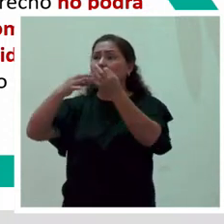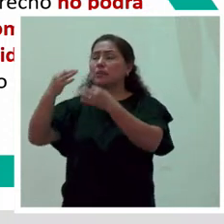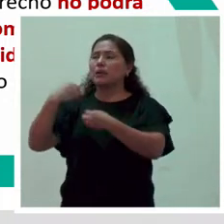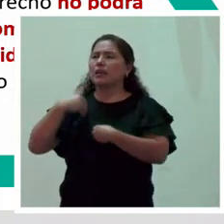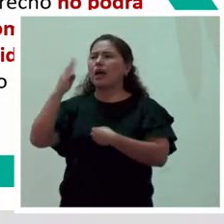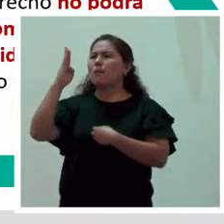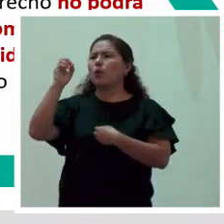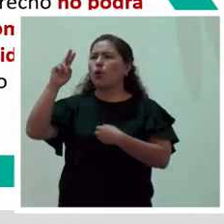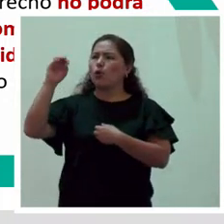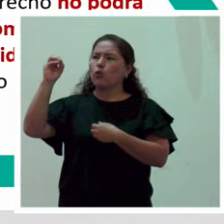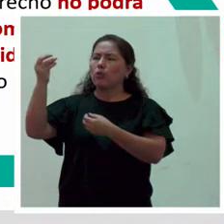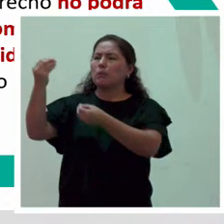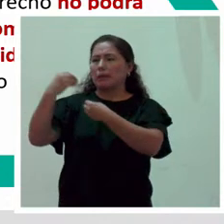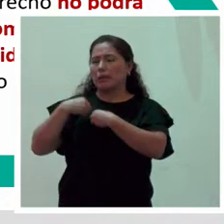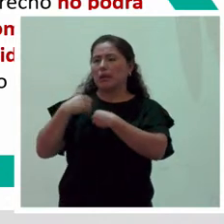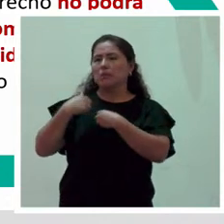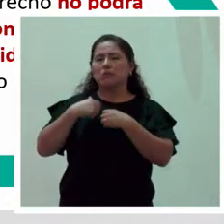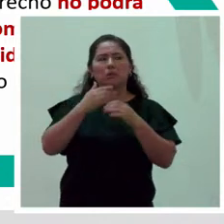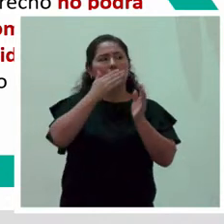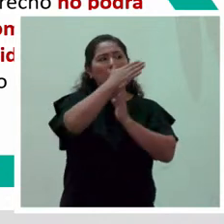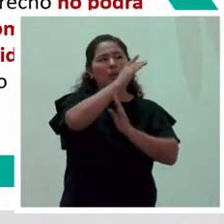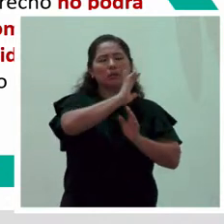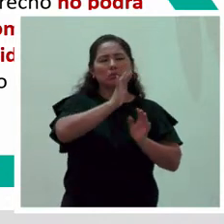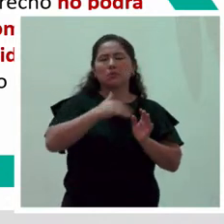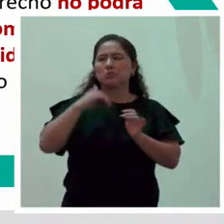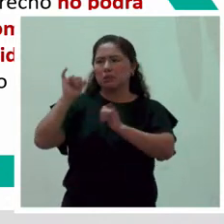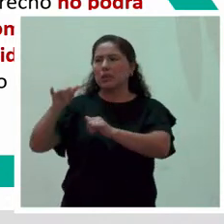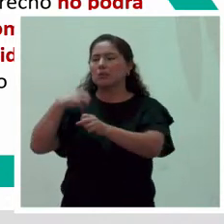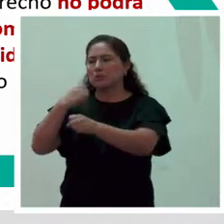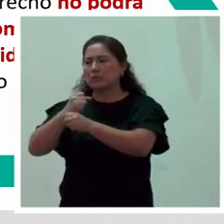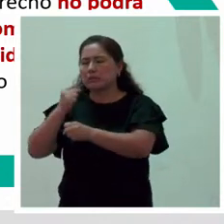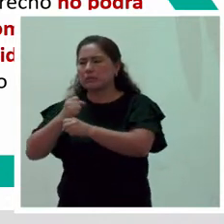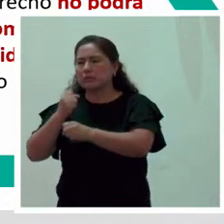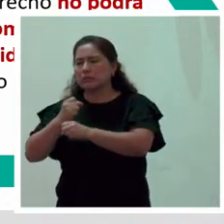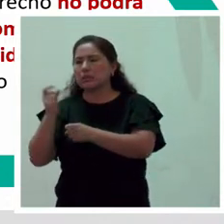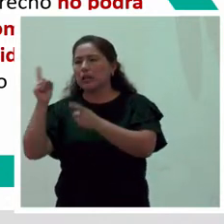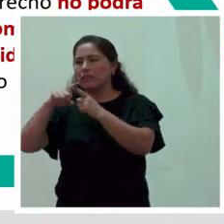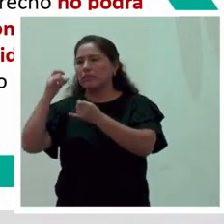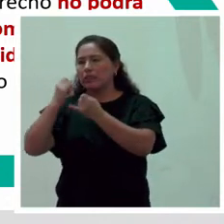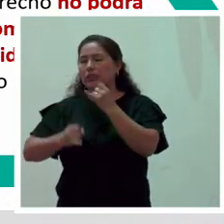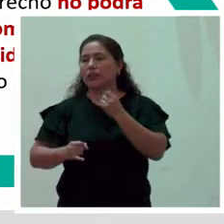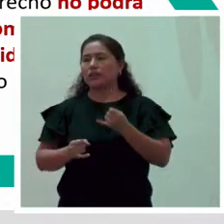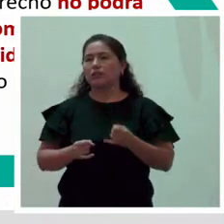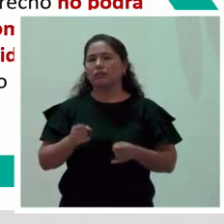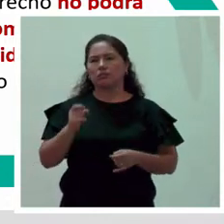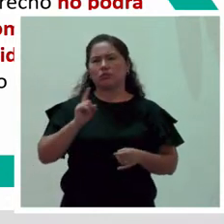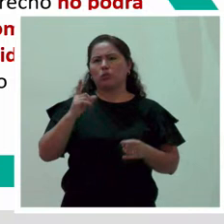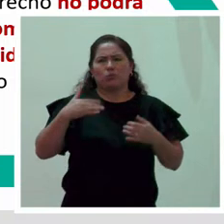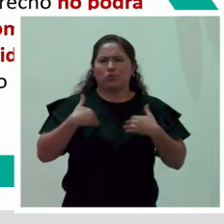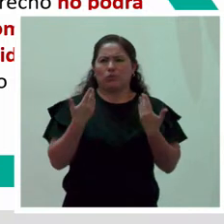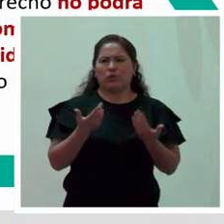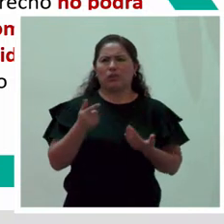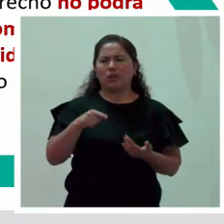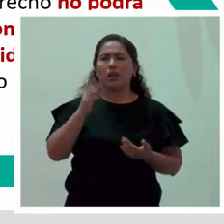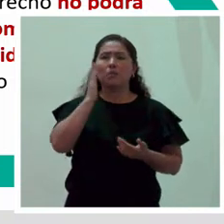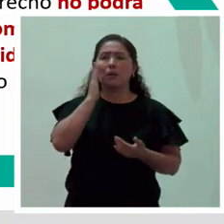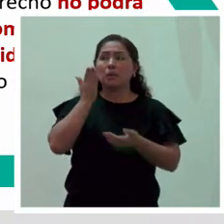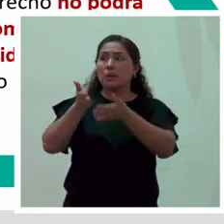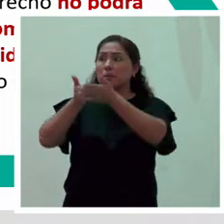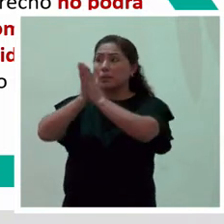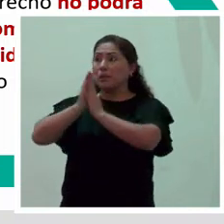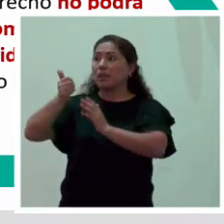un bono o algo y no me des ahora, yo trabajo. Tampoco. Así sea la misma madre que